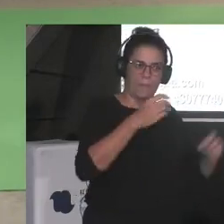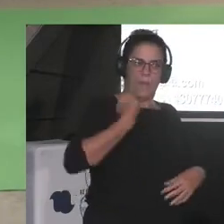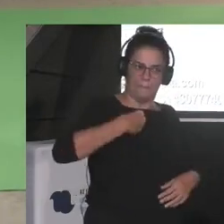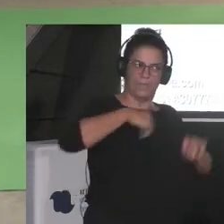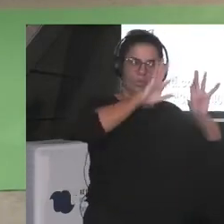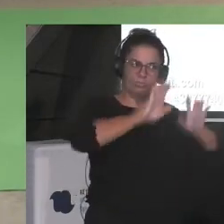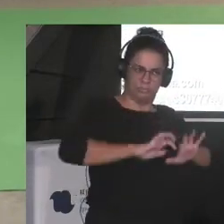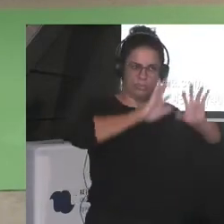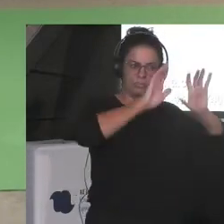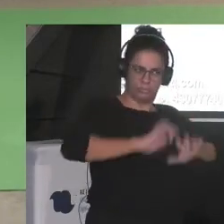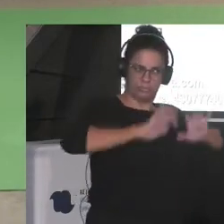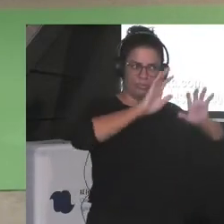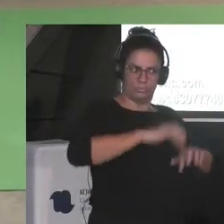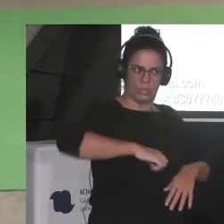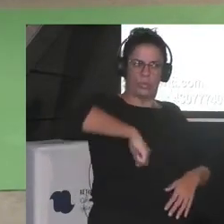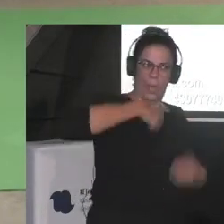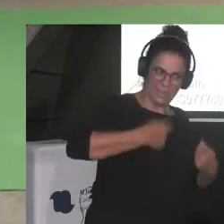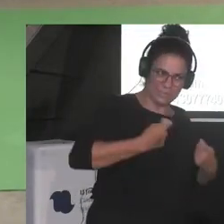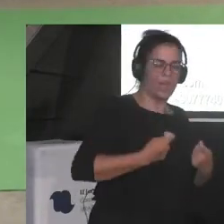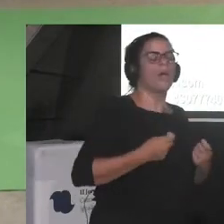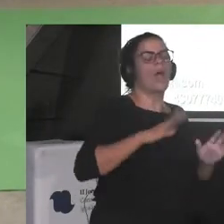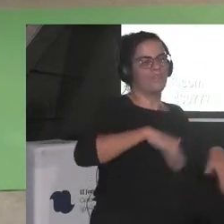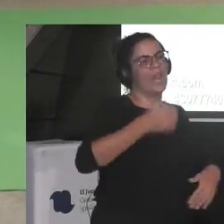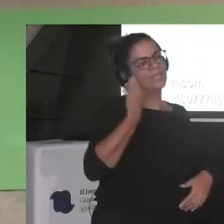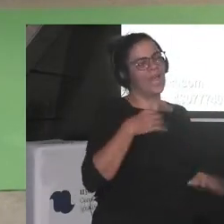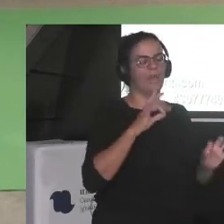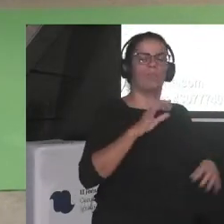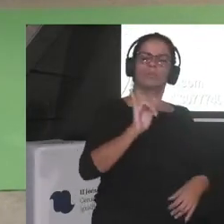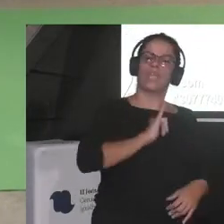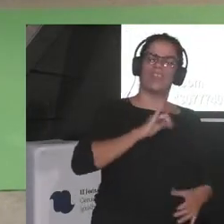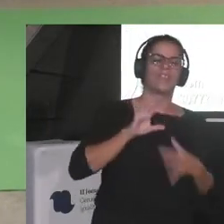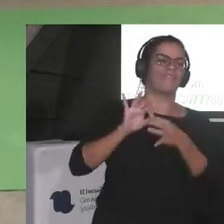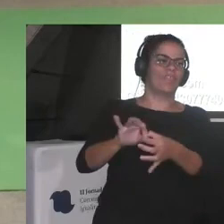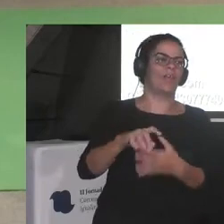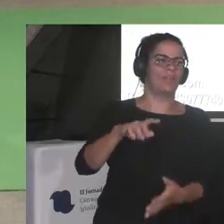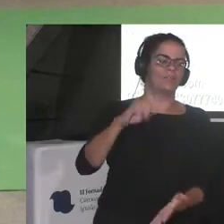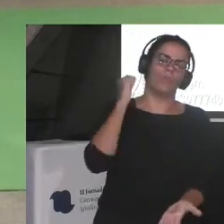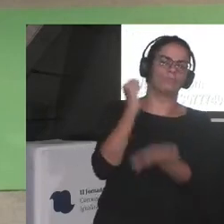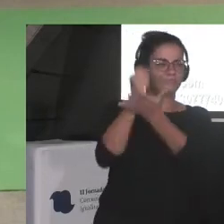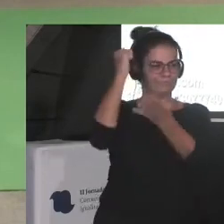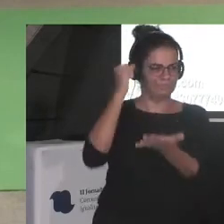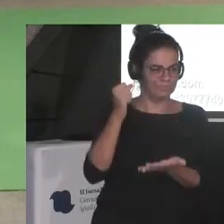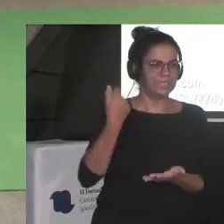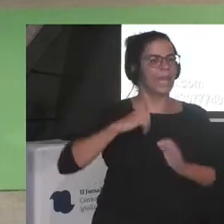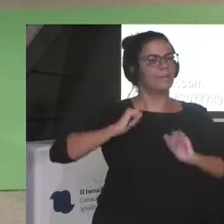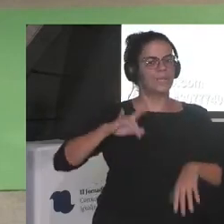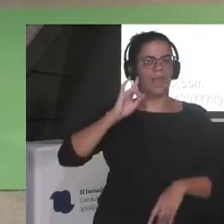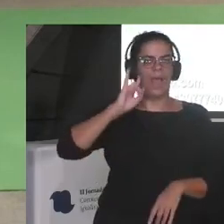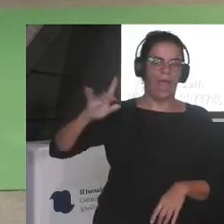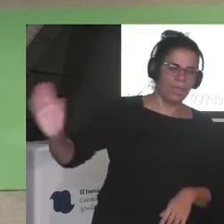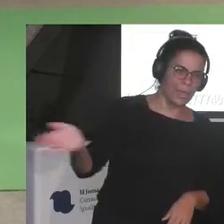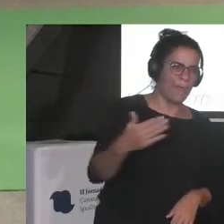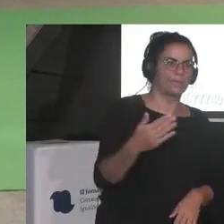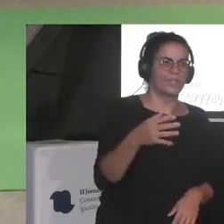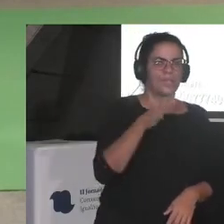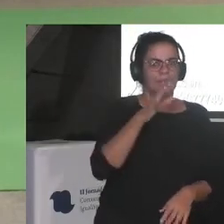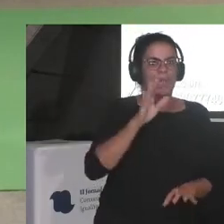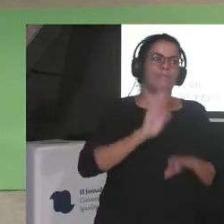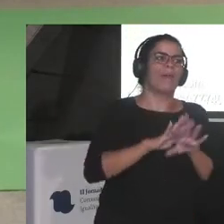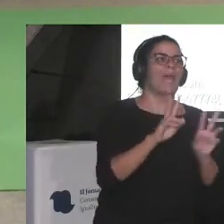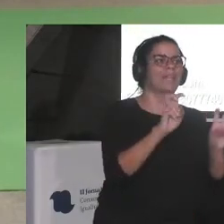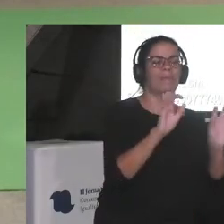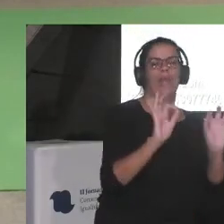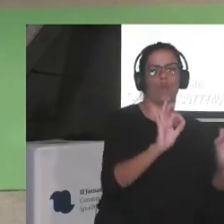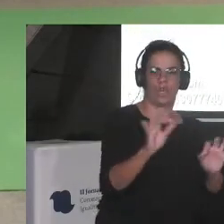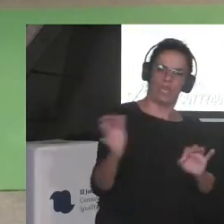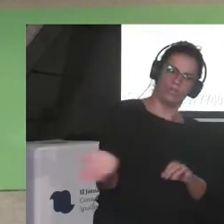y ya te identifican con eso ¿no? ya empiezan a llamarte te tienen identificada tienes un espacio pero eso es un trabajo de